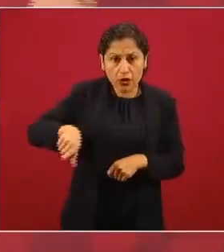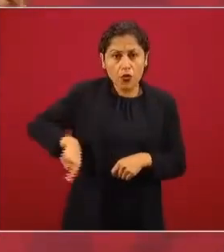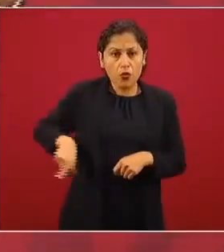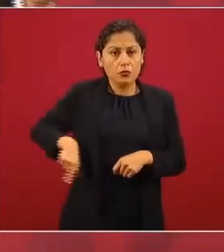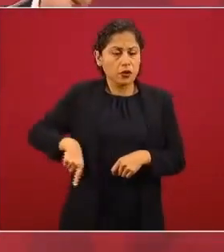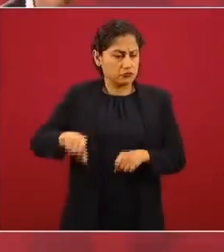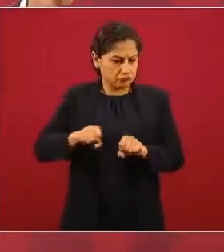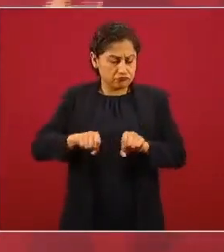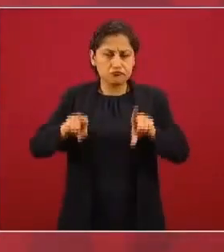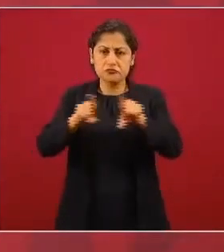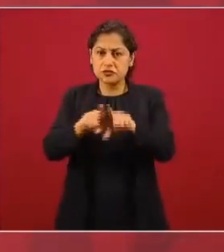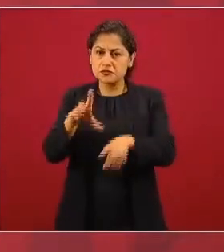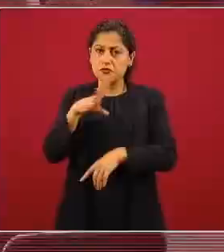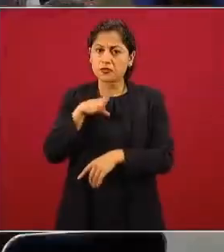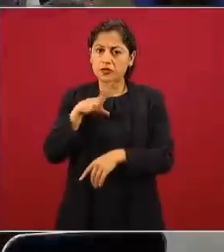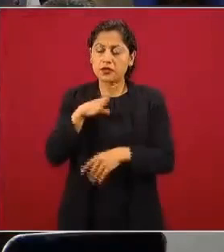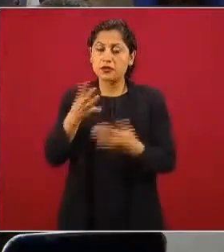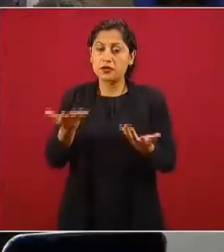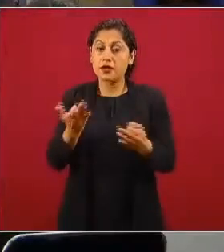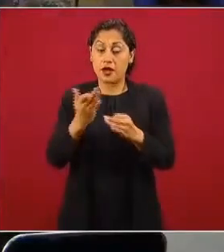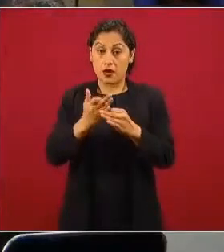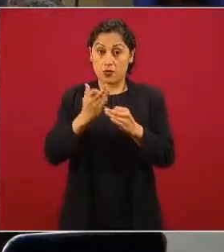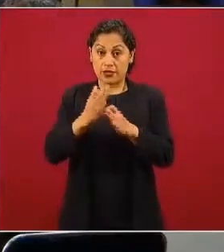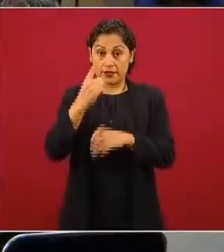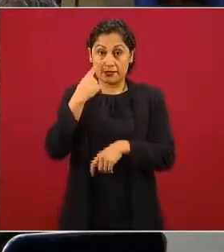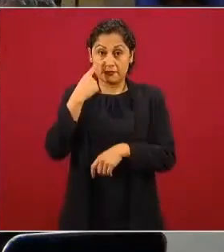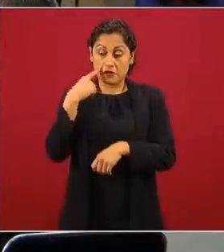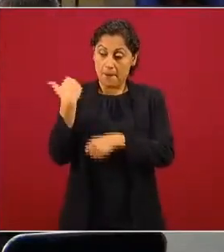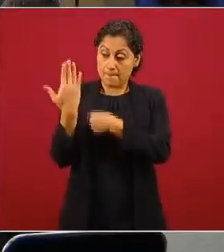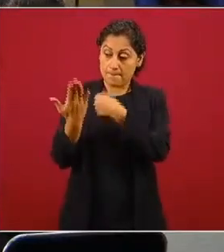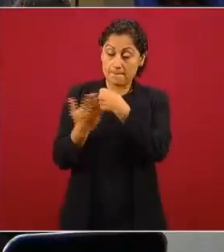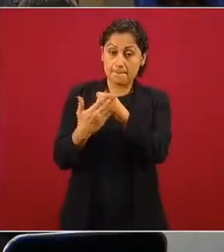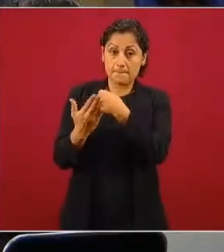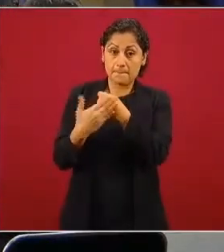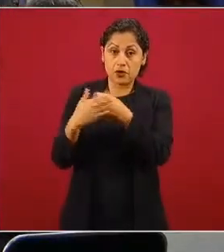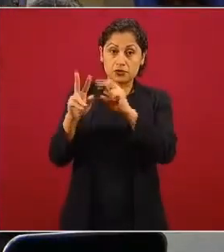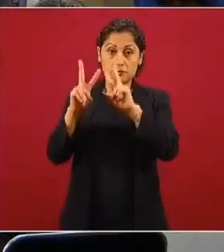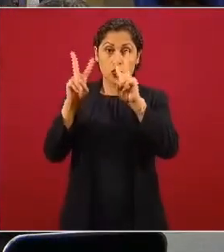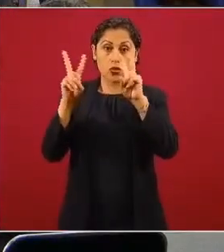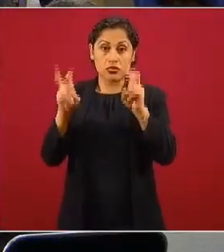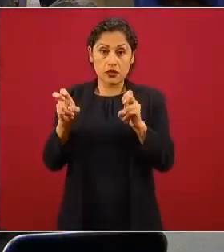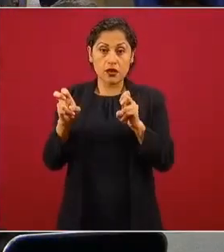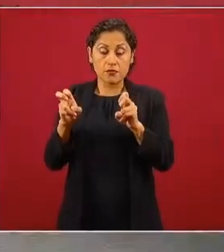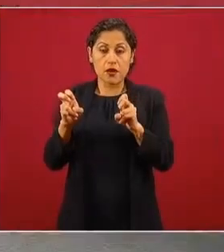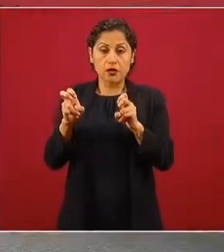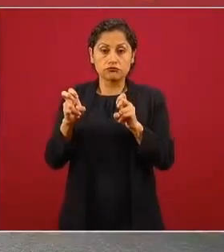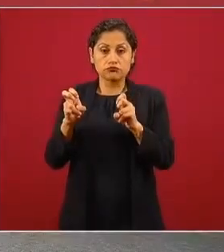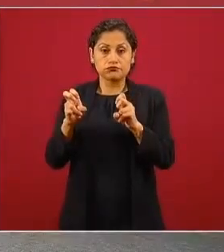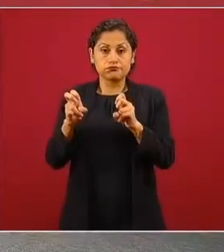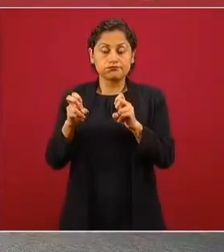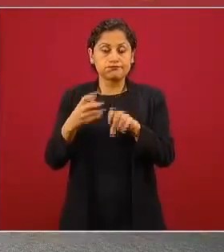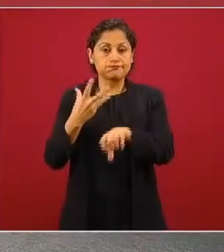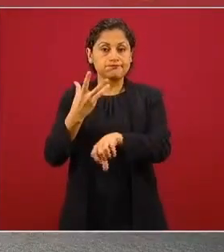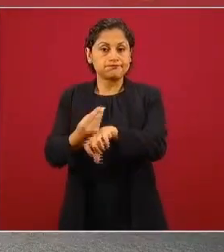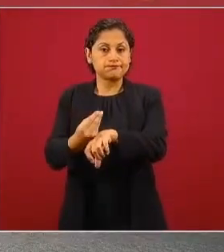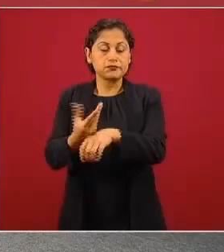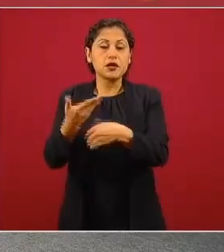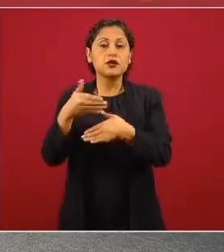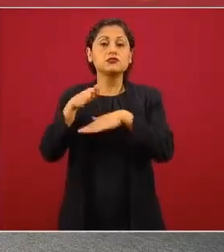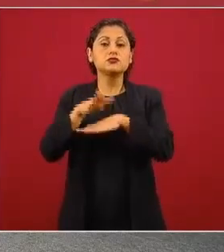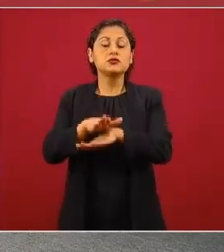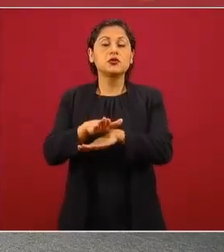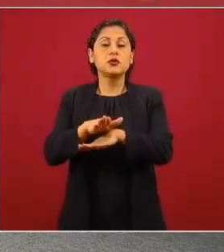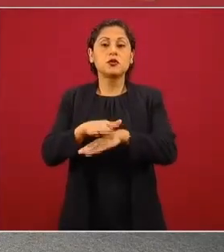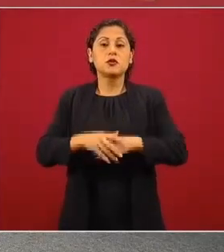tenemos en puerta un asunto que vamos a resolver sobre la administración de las